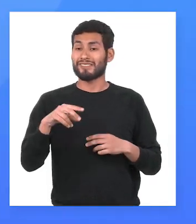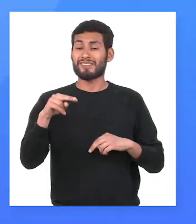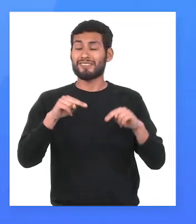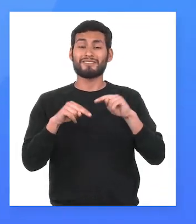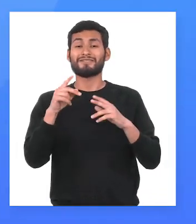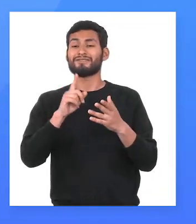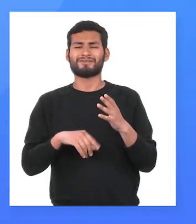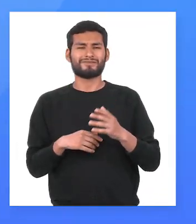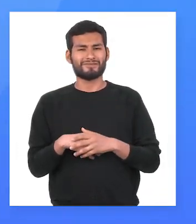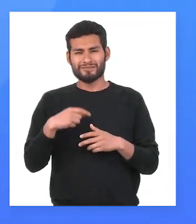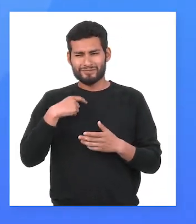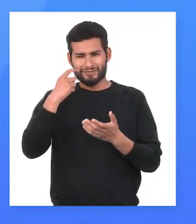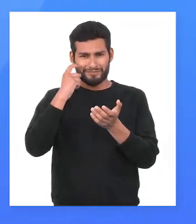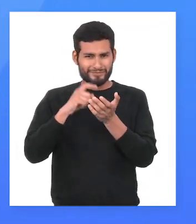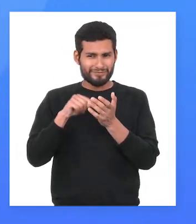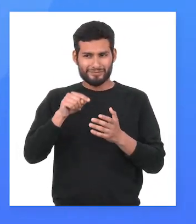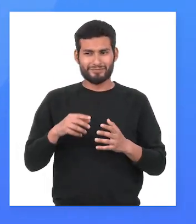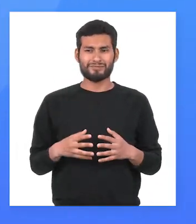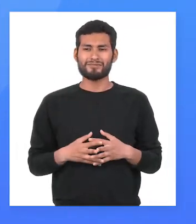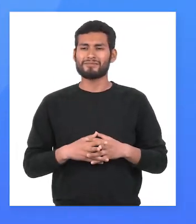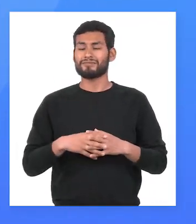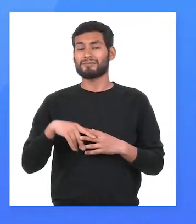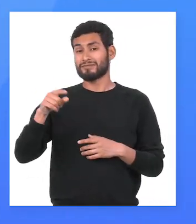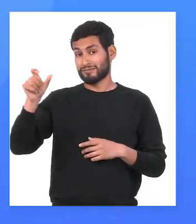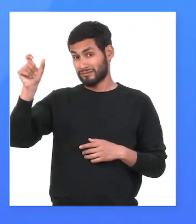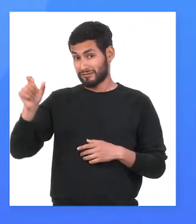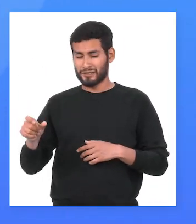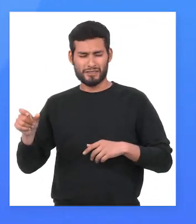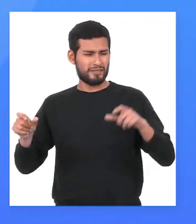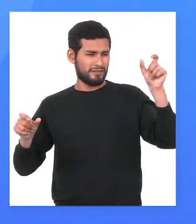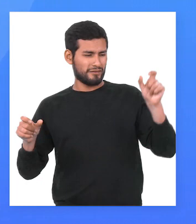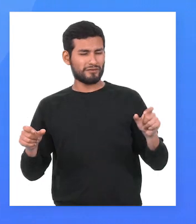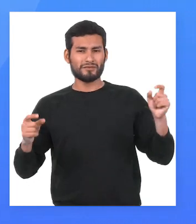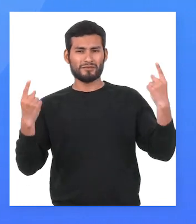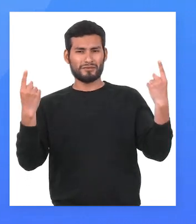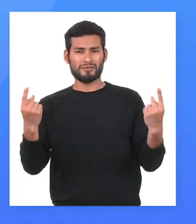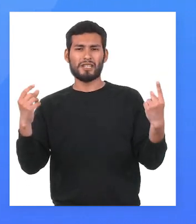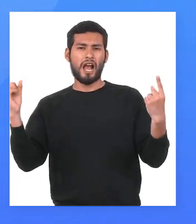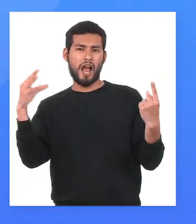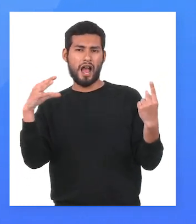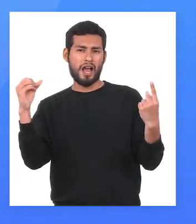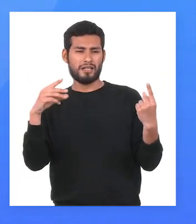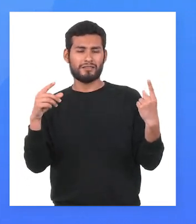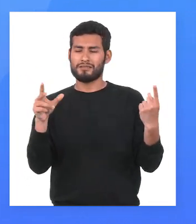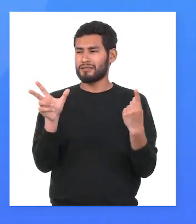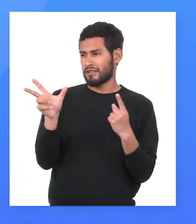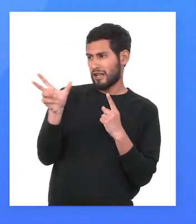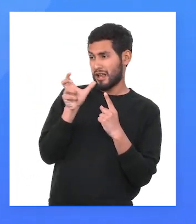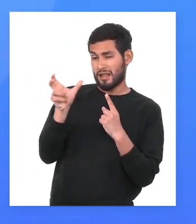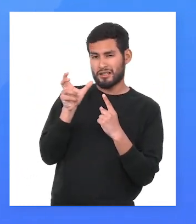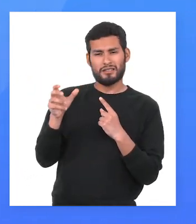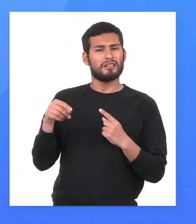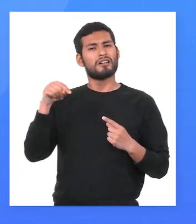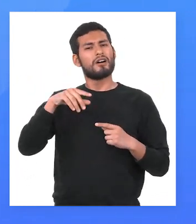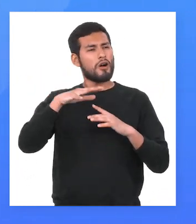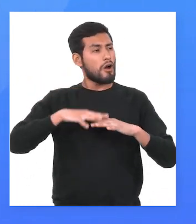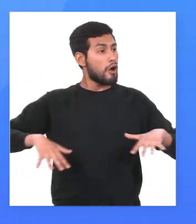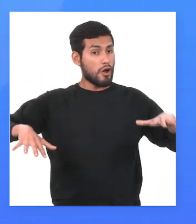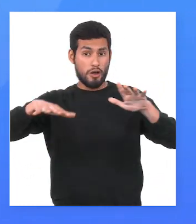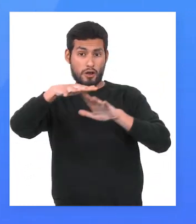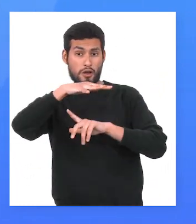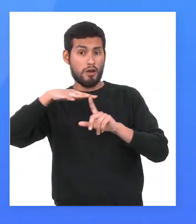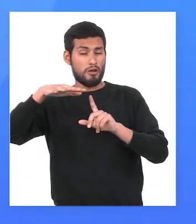En este nivel, tomamos muy en cuenta a ellos. El emisor y el receptor del texto, así como también el entorno.